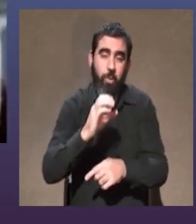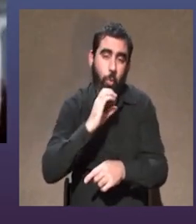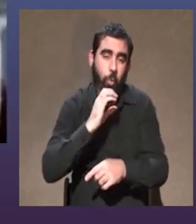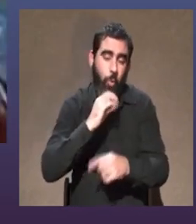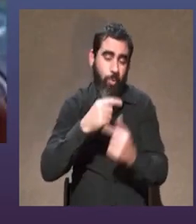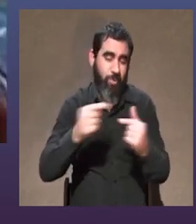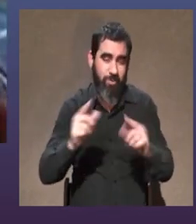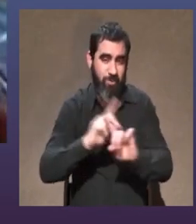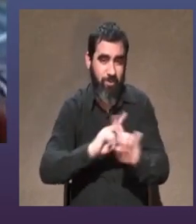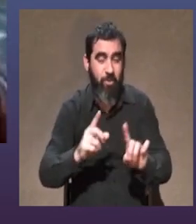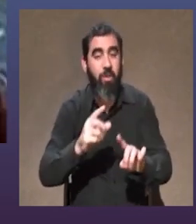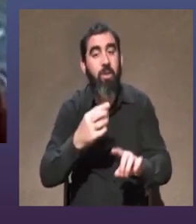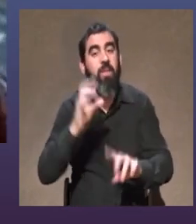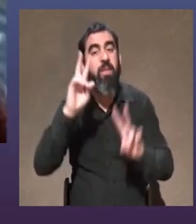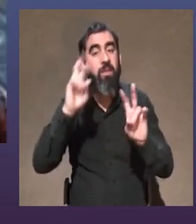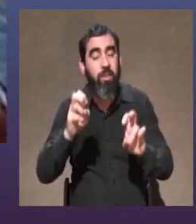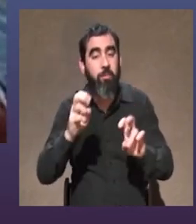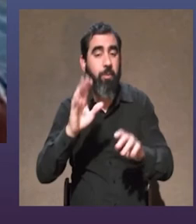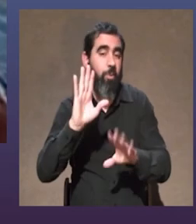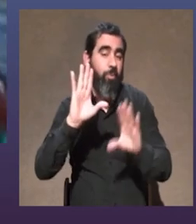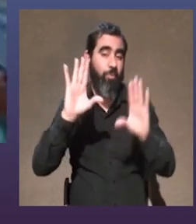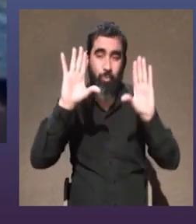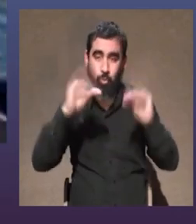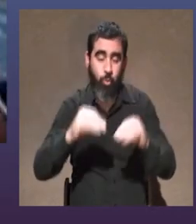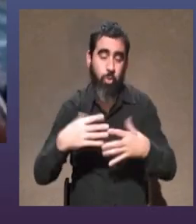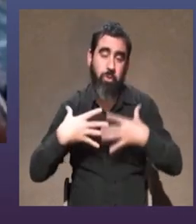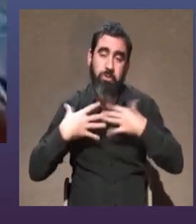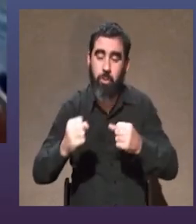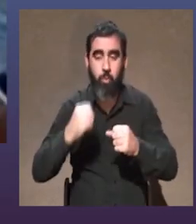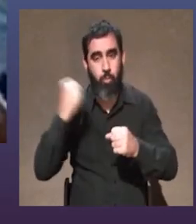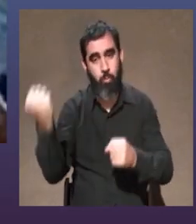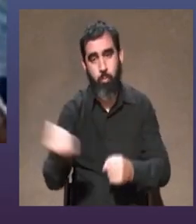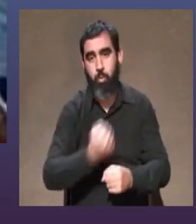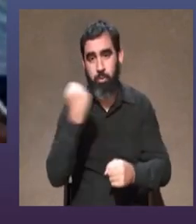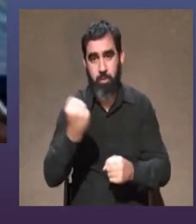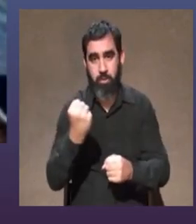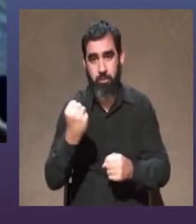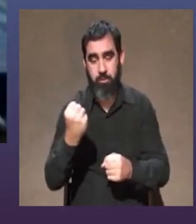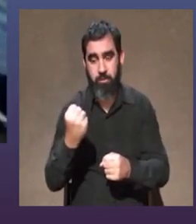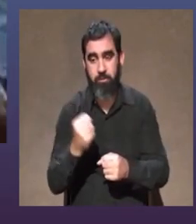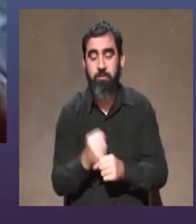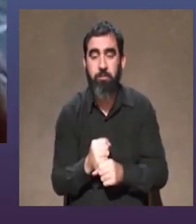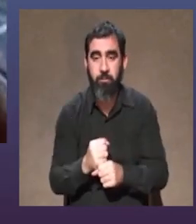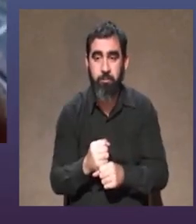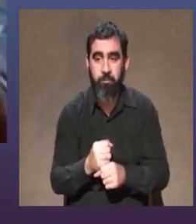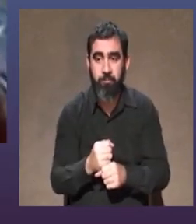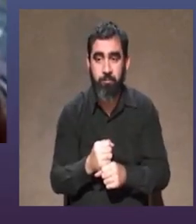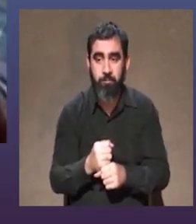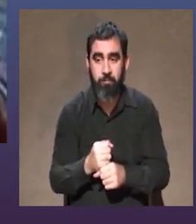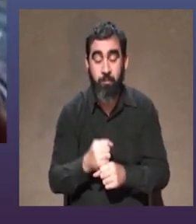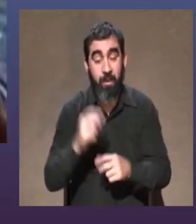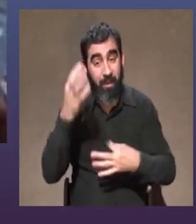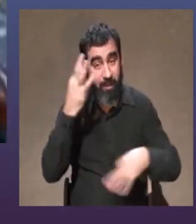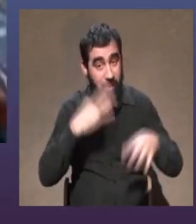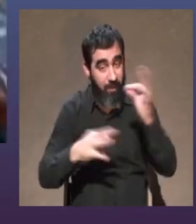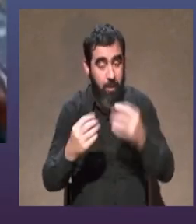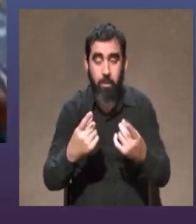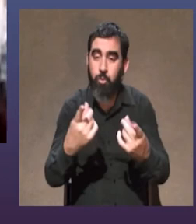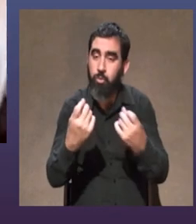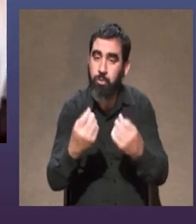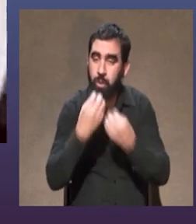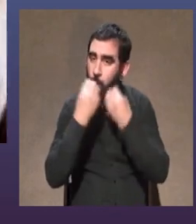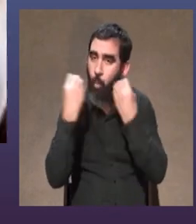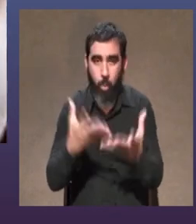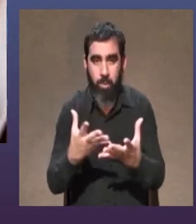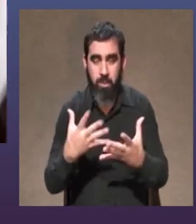broma en serio creo que es como todo la salud es importante es de progrucio decirlo pero en el teatro